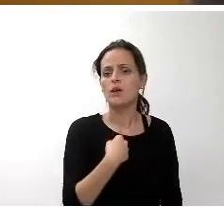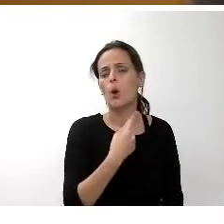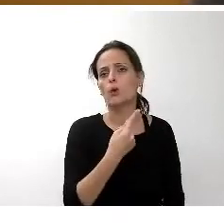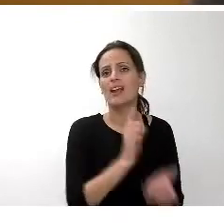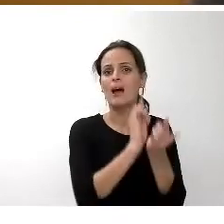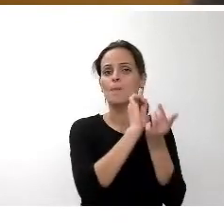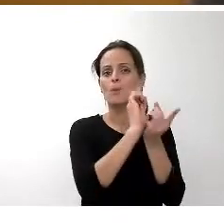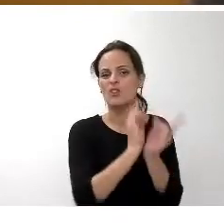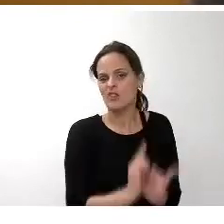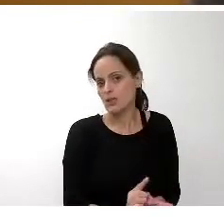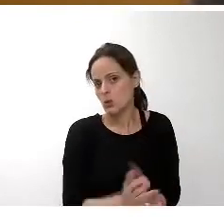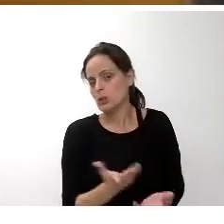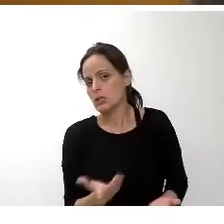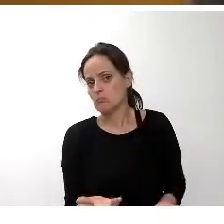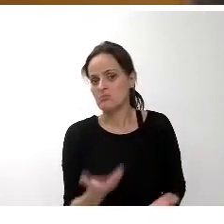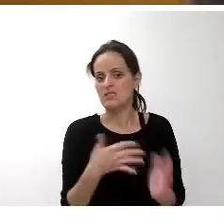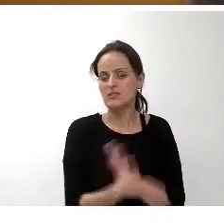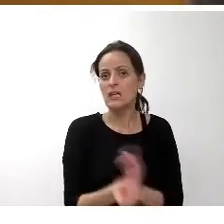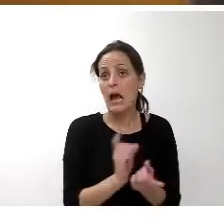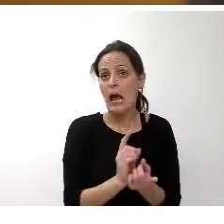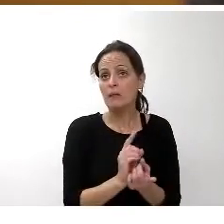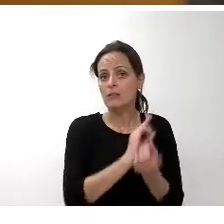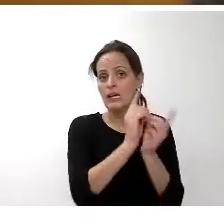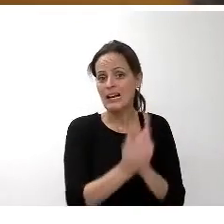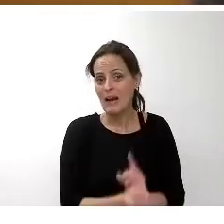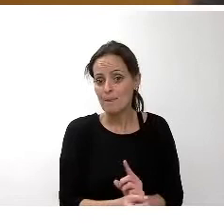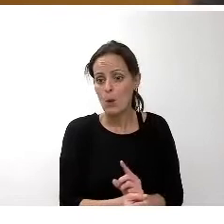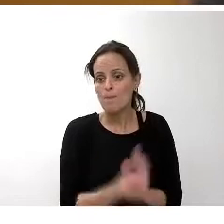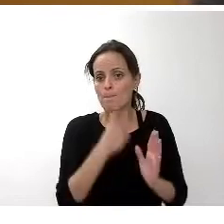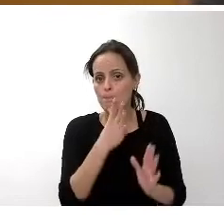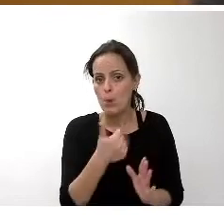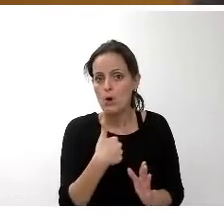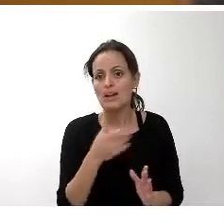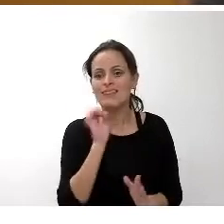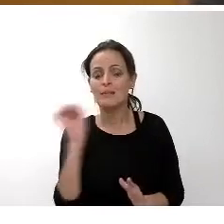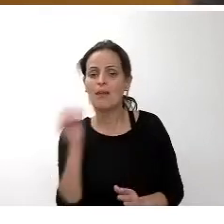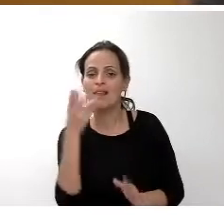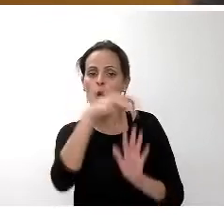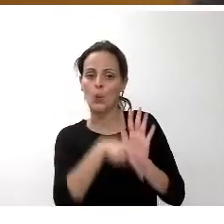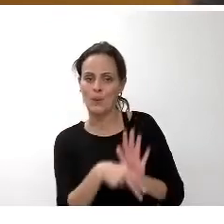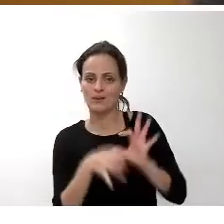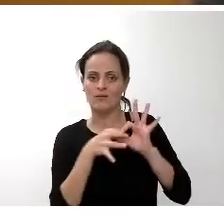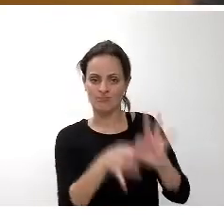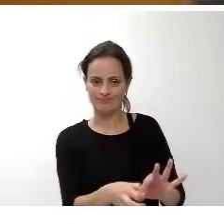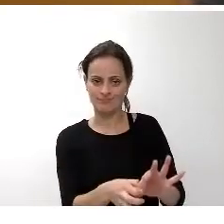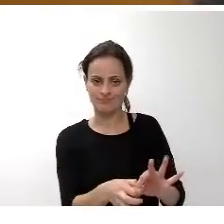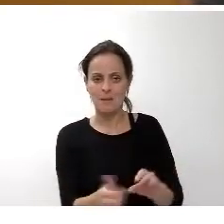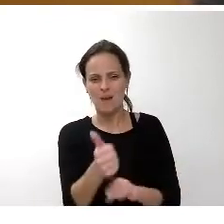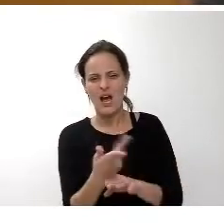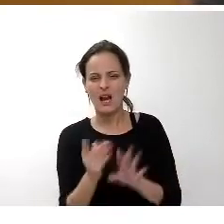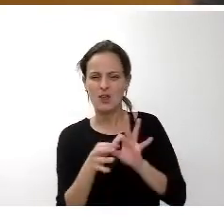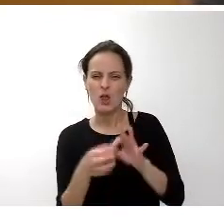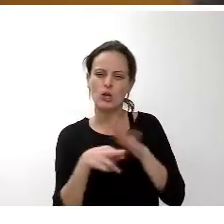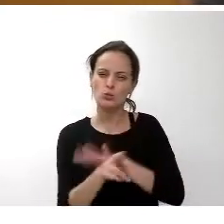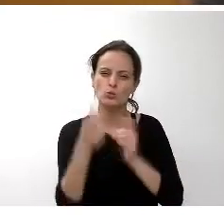año para otro lo que contempla son cambios experimentados en la normativa vigente fundamentalmente lo que tiene que ver en materia de recursos humanos y dentro